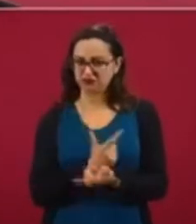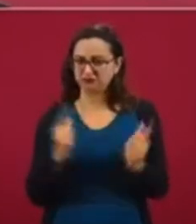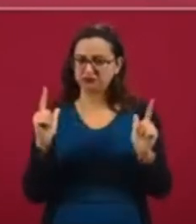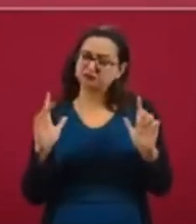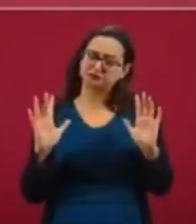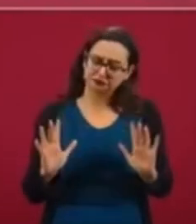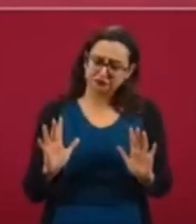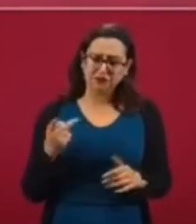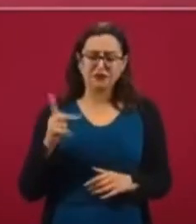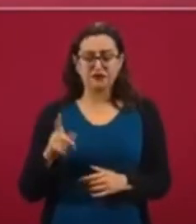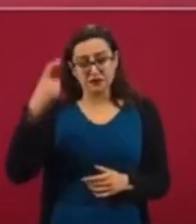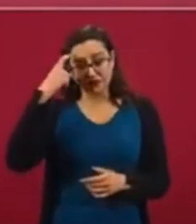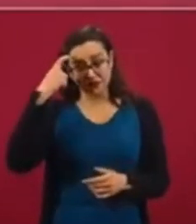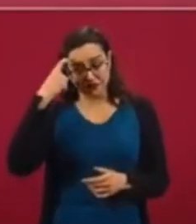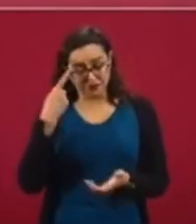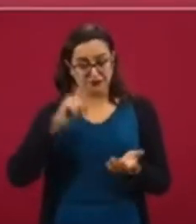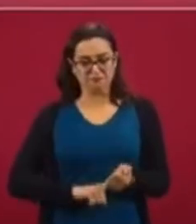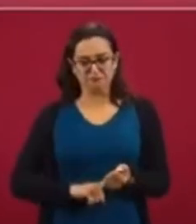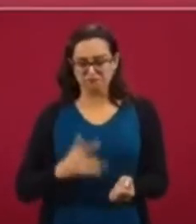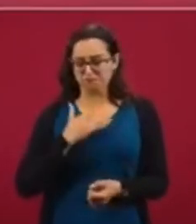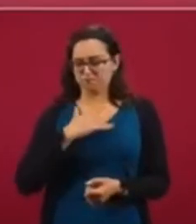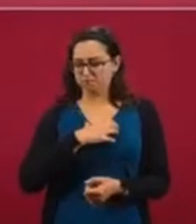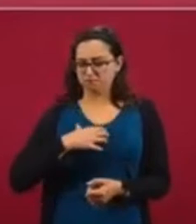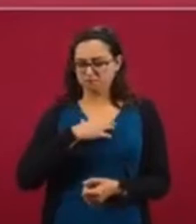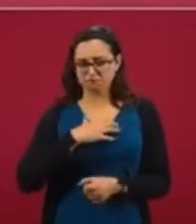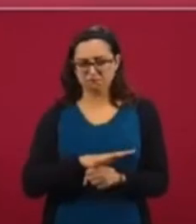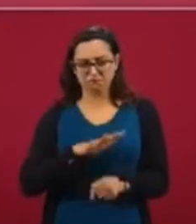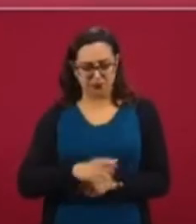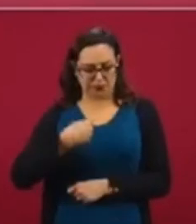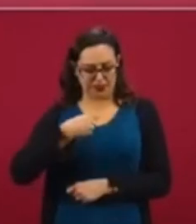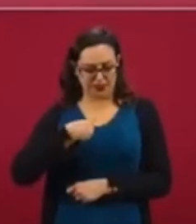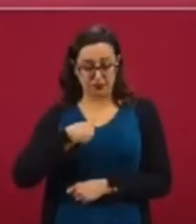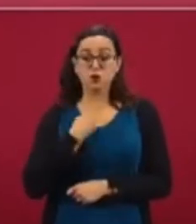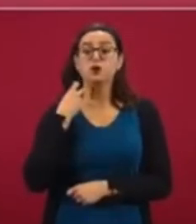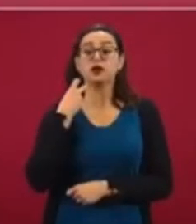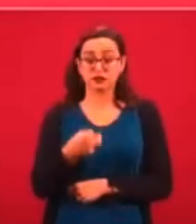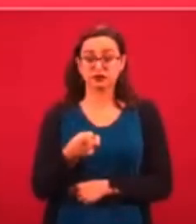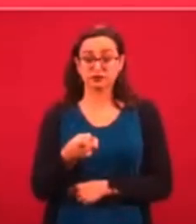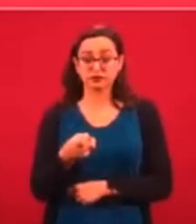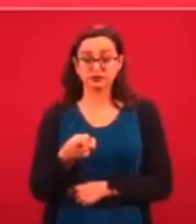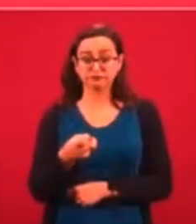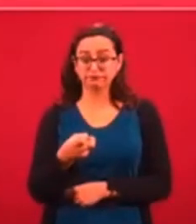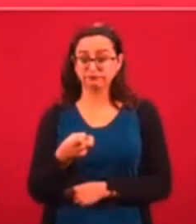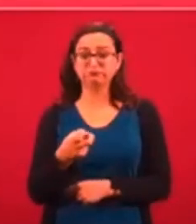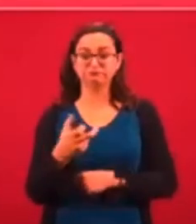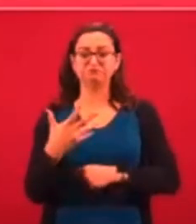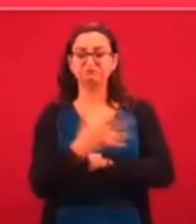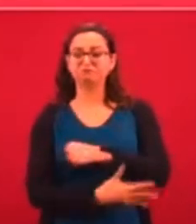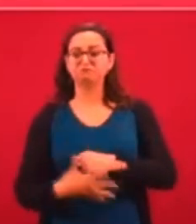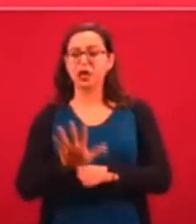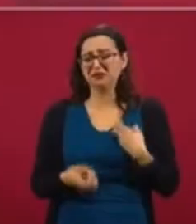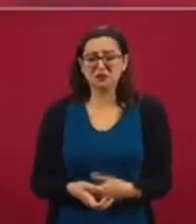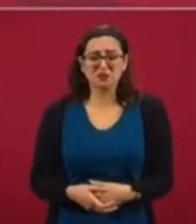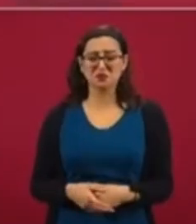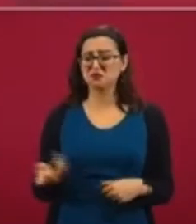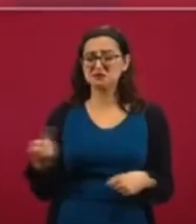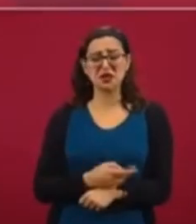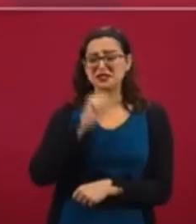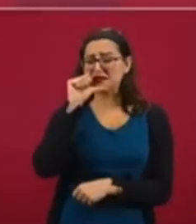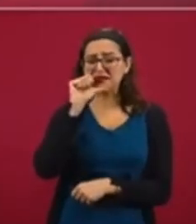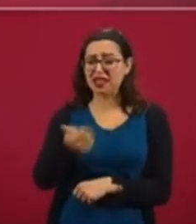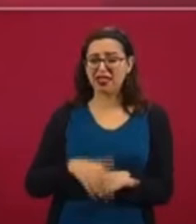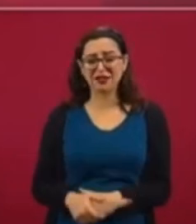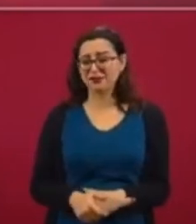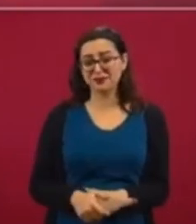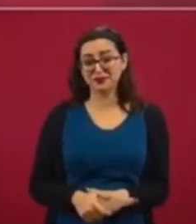uno debe sentirse satisfecho con uno mismo. Y eso es un escudo protector. El